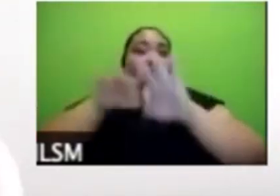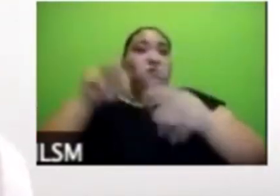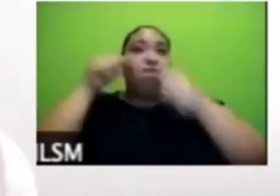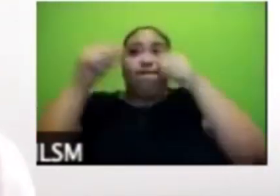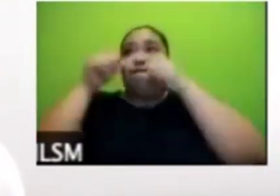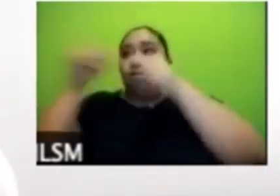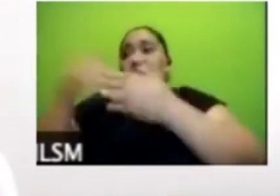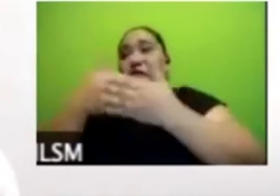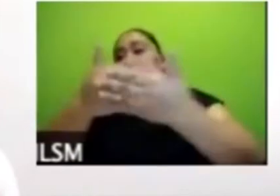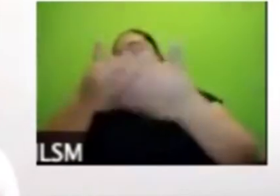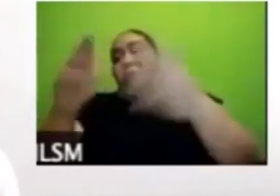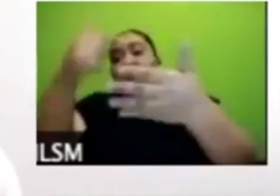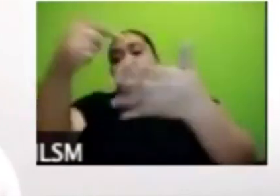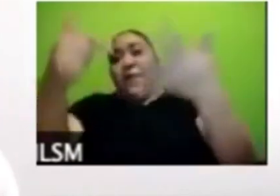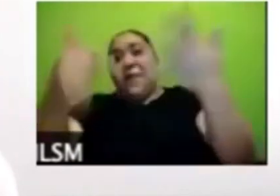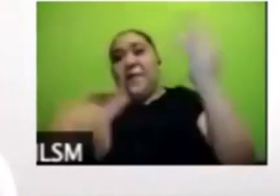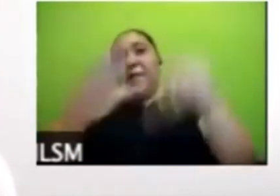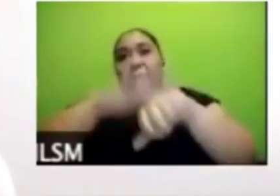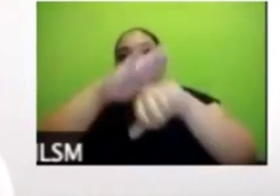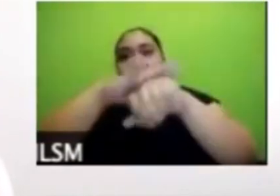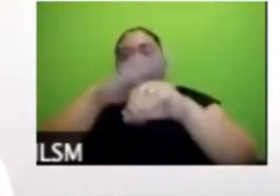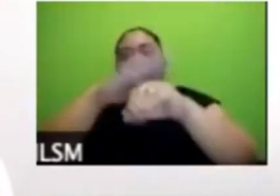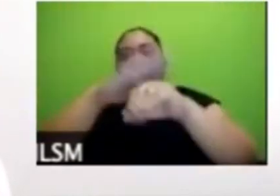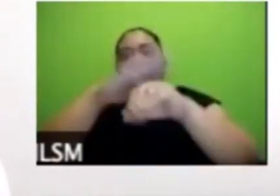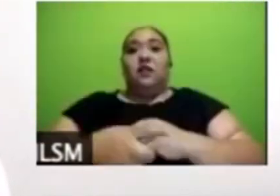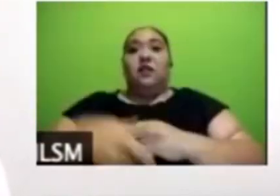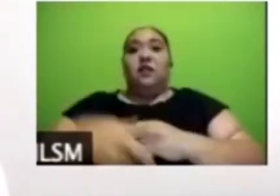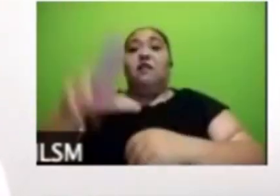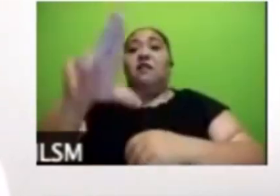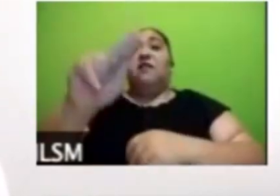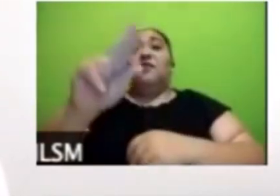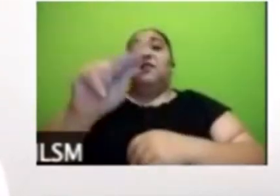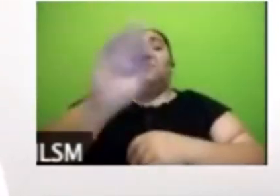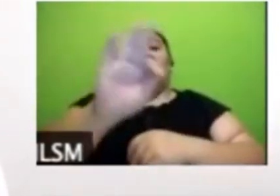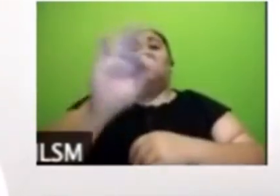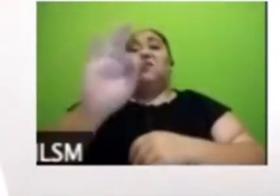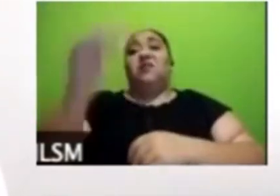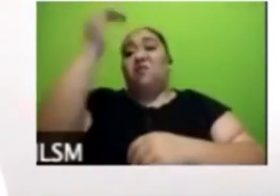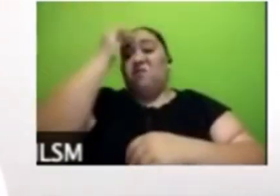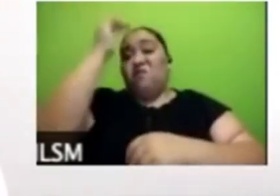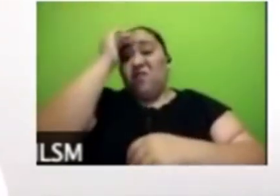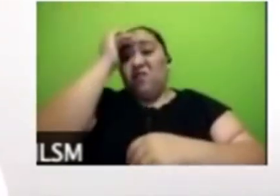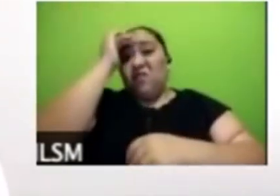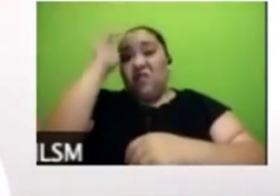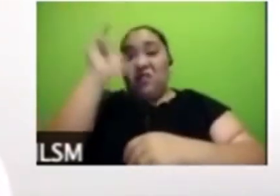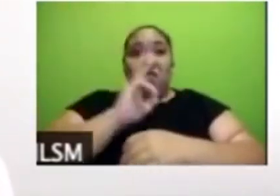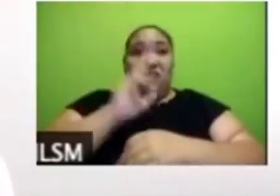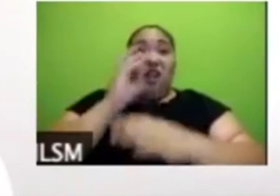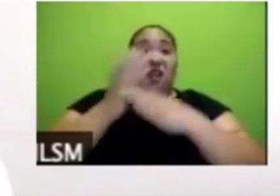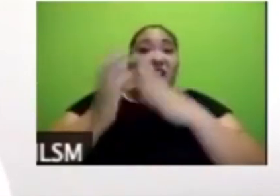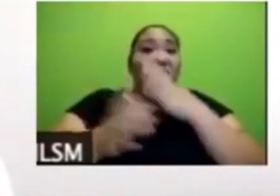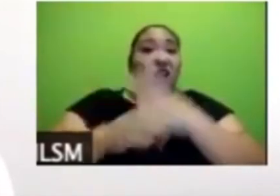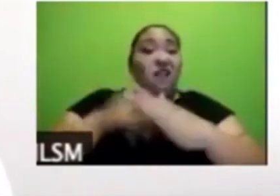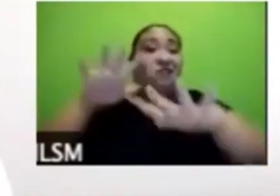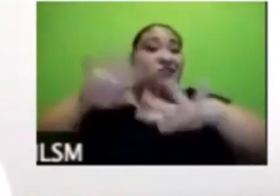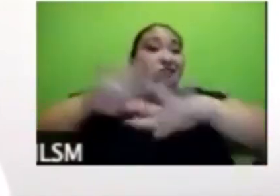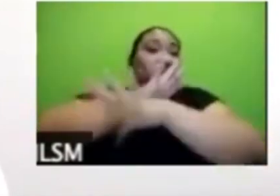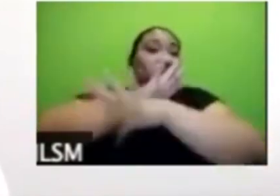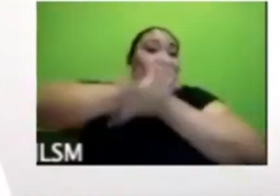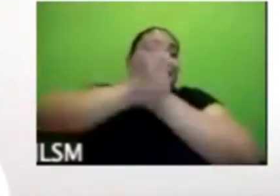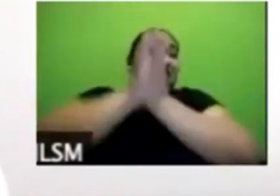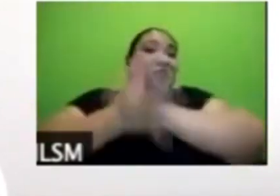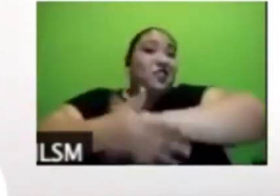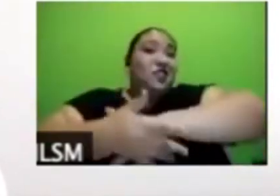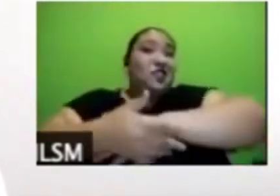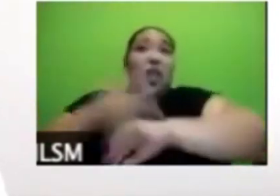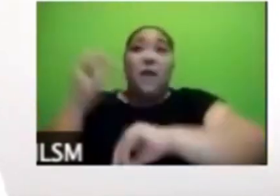que las cosas jamás van a volver a ser igual que antes de la pandemia entonces si hay esta conciencia de que